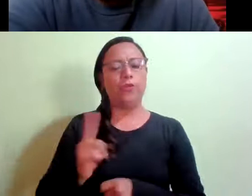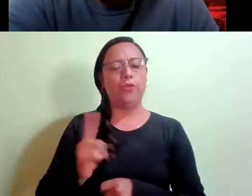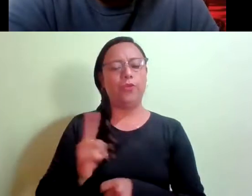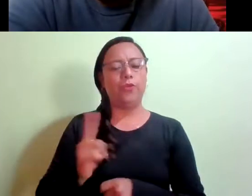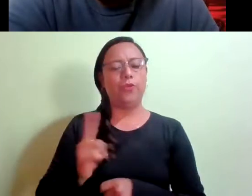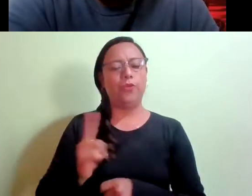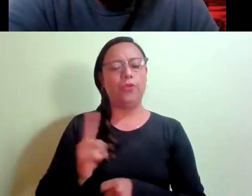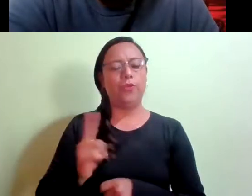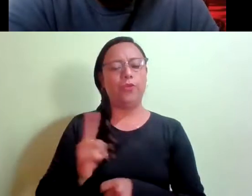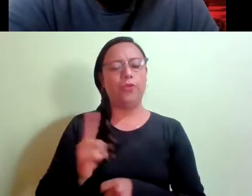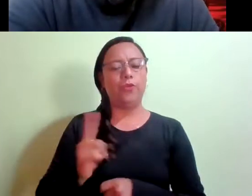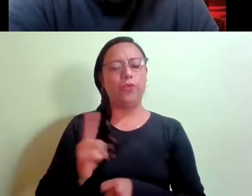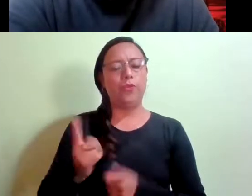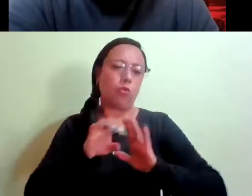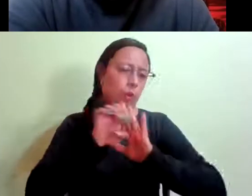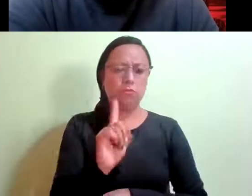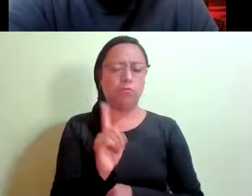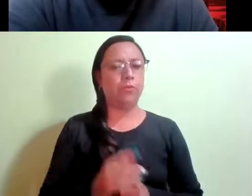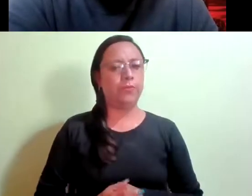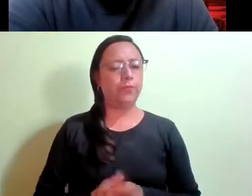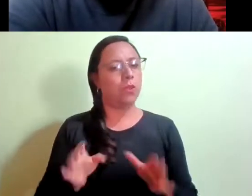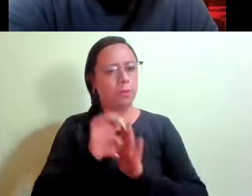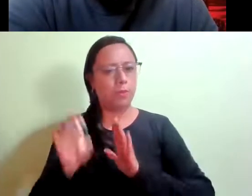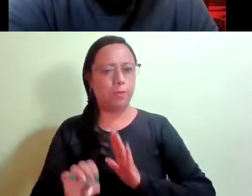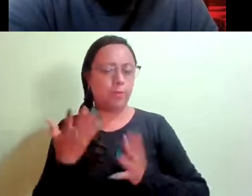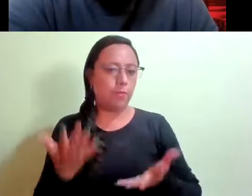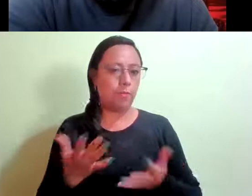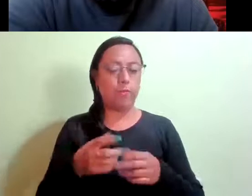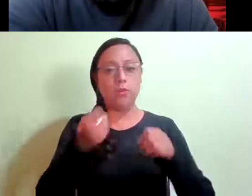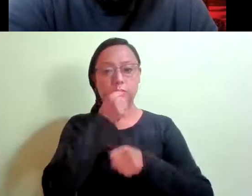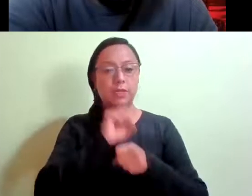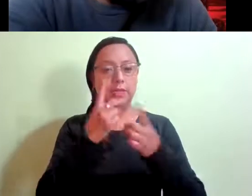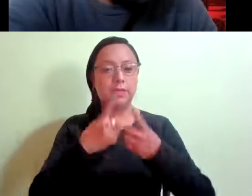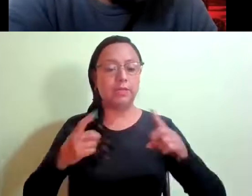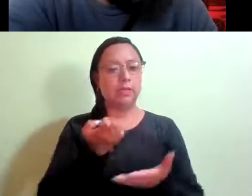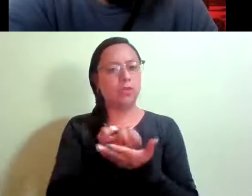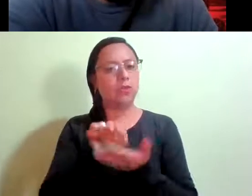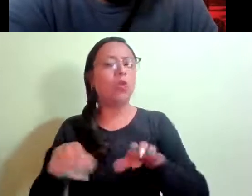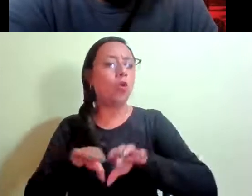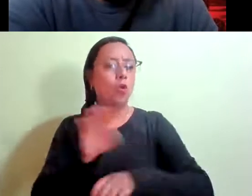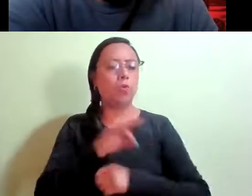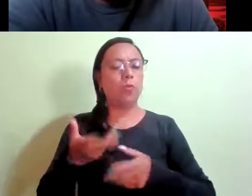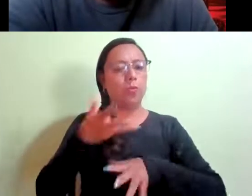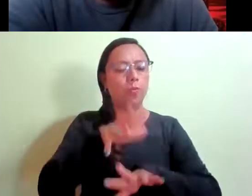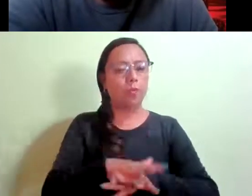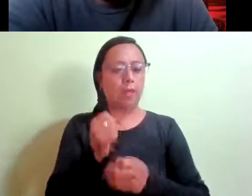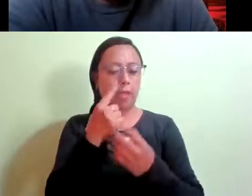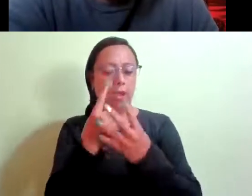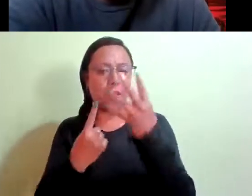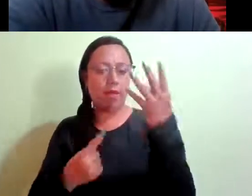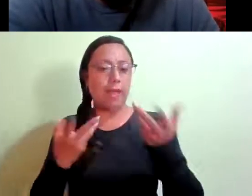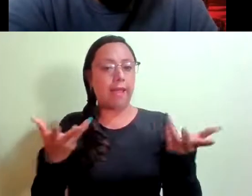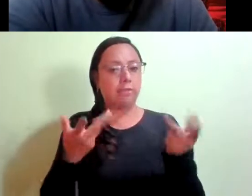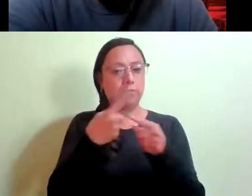en este caso, sino simplemente como la Secretaría de Desarrollo Económico pudiese implementar una serie de acciones, pero